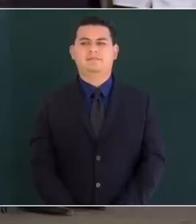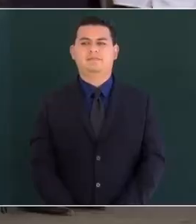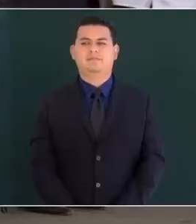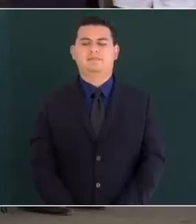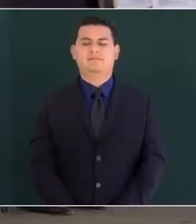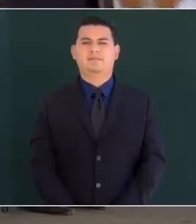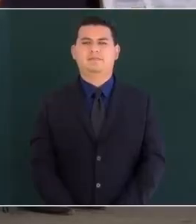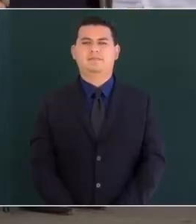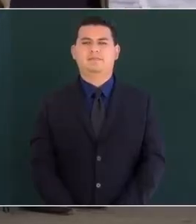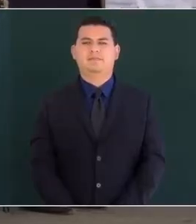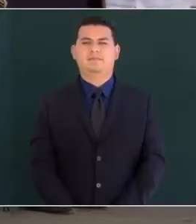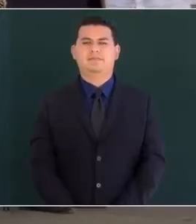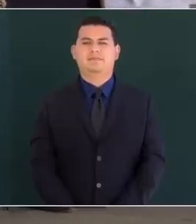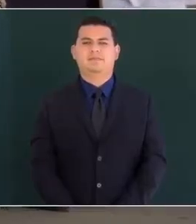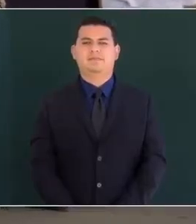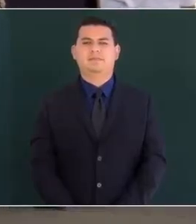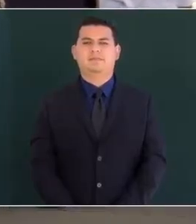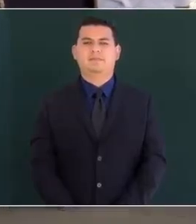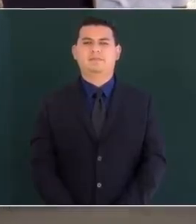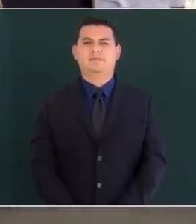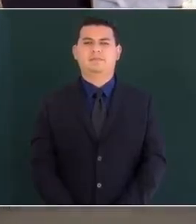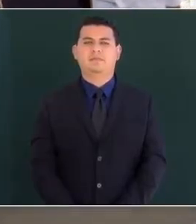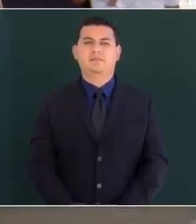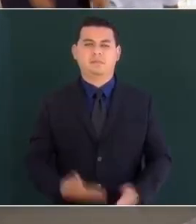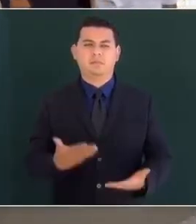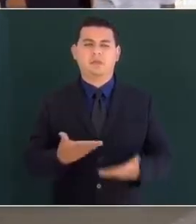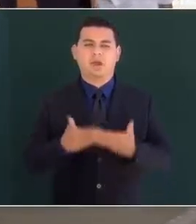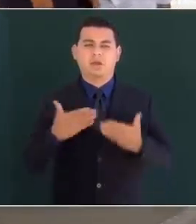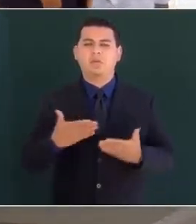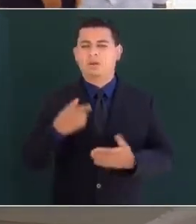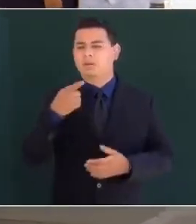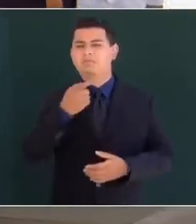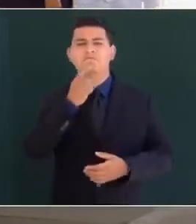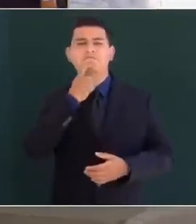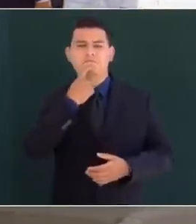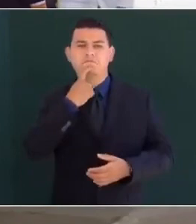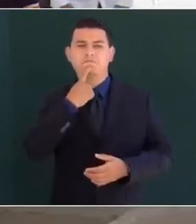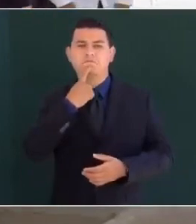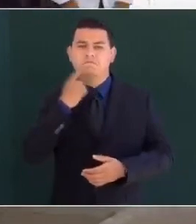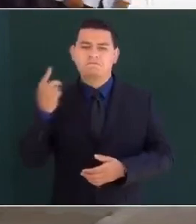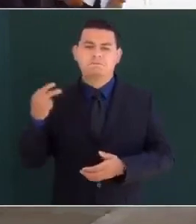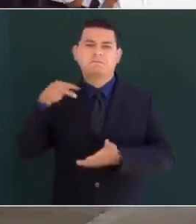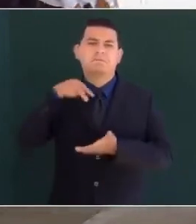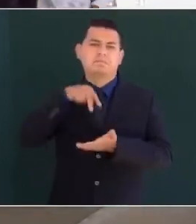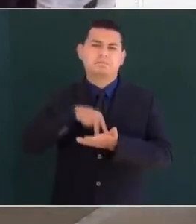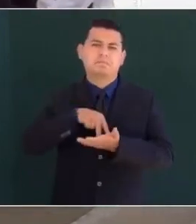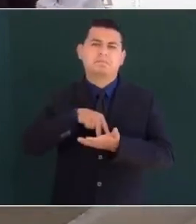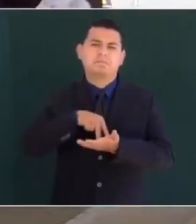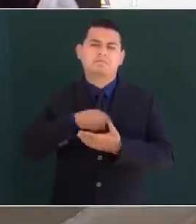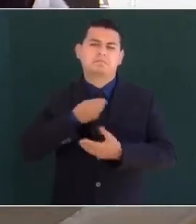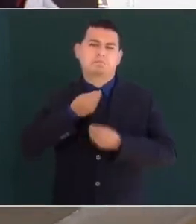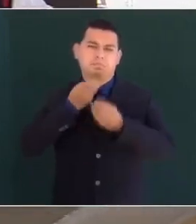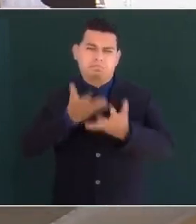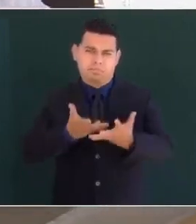escuchemos el mensaje que dirige el licenciado Andrés Manuel López Obrador presidente de México